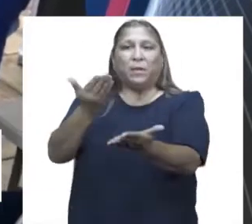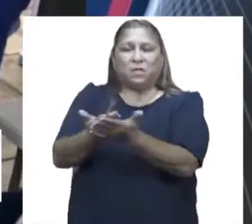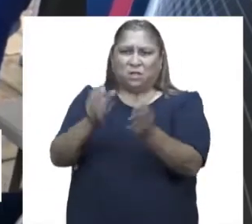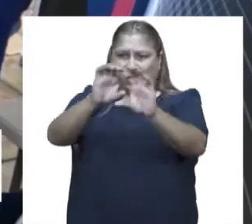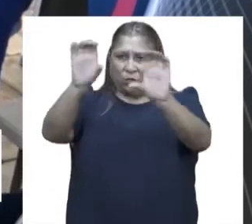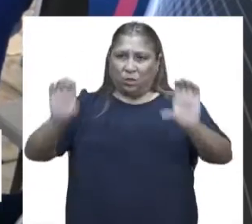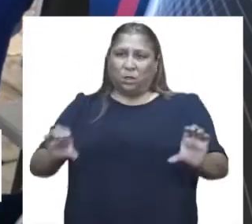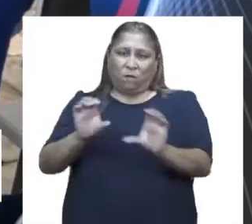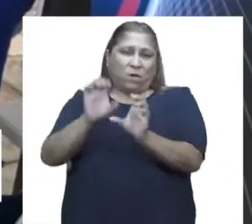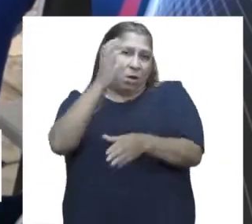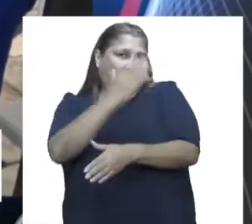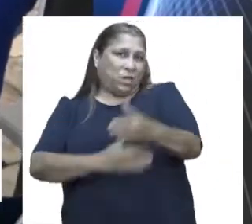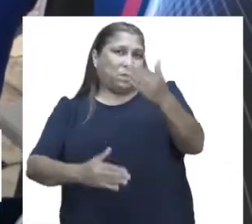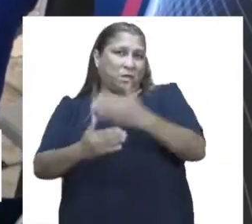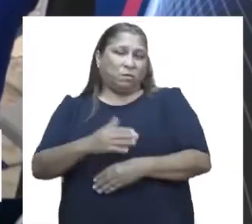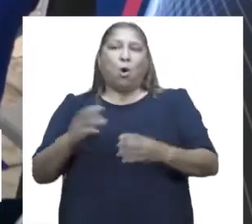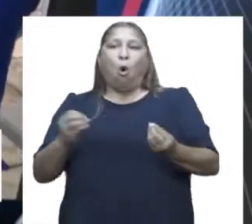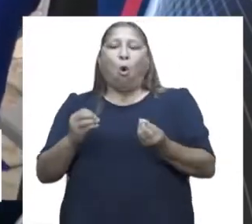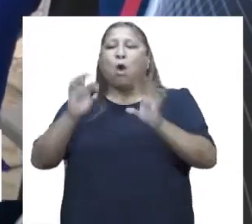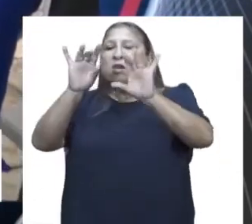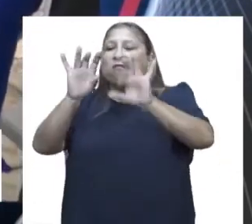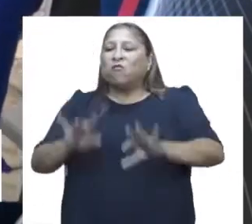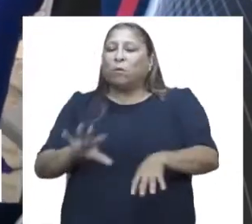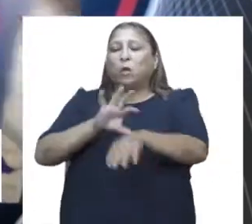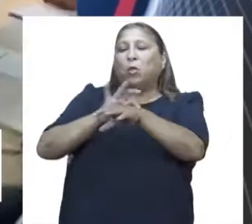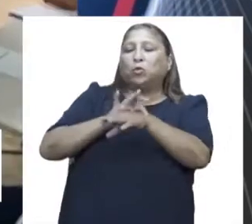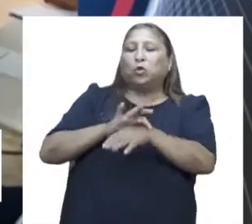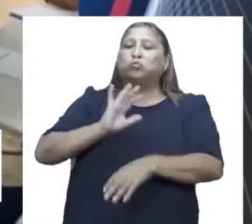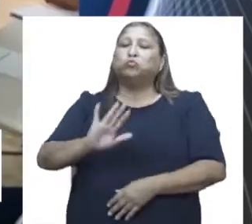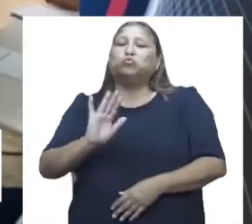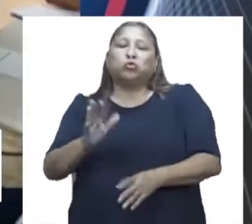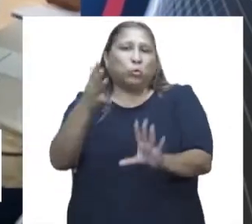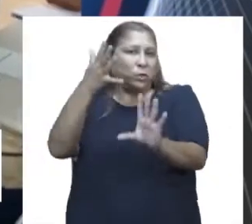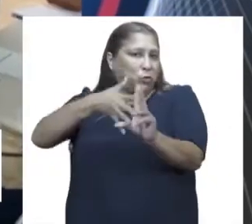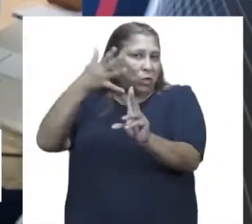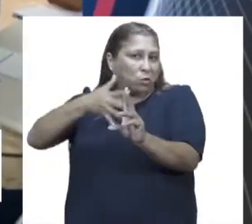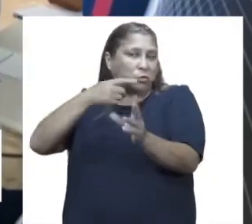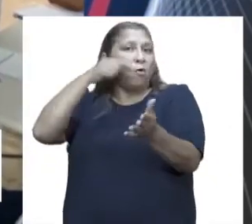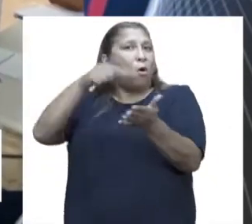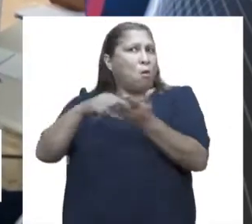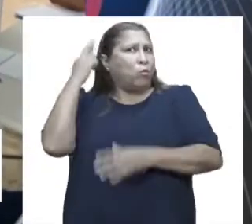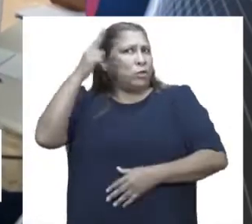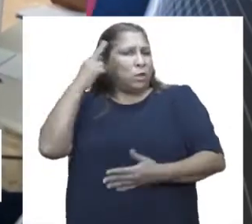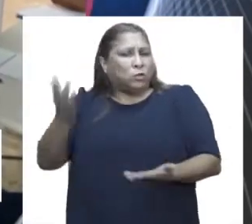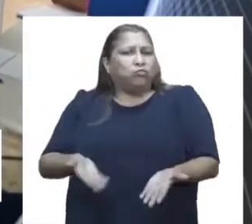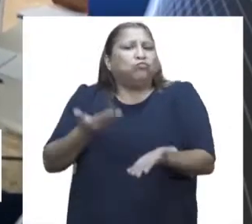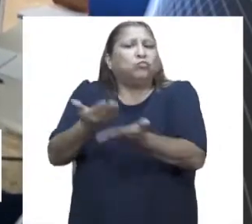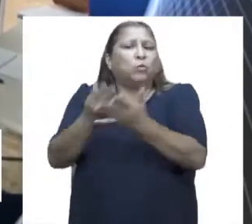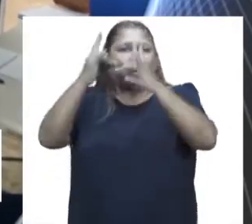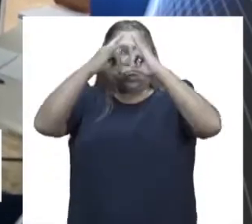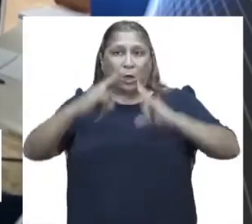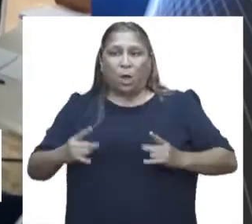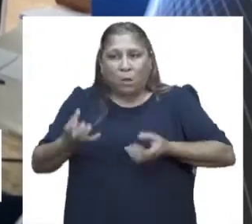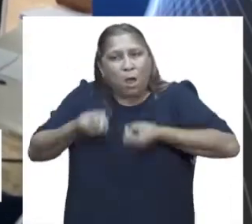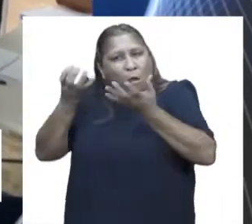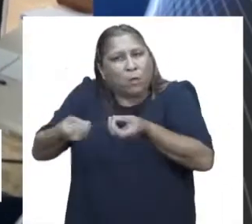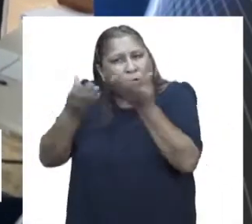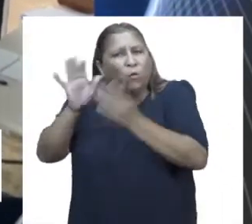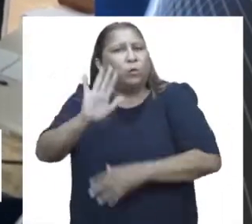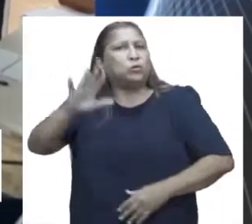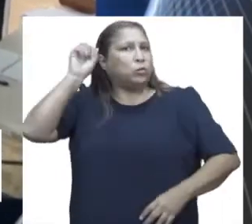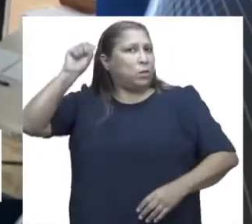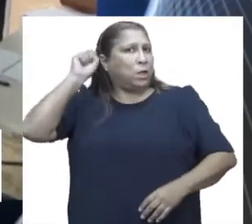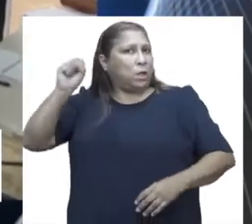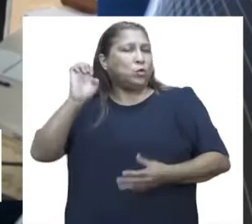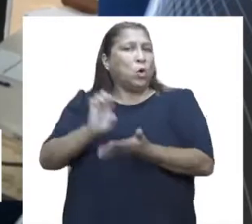certificados de discapacidad o informes médicos sobre su condición. Por este motivo, se instaló una carpa para informar a la población sobre su derecho a la